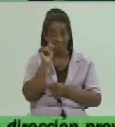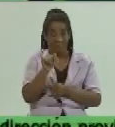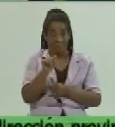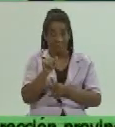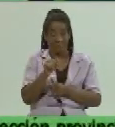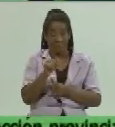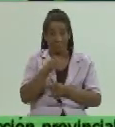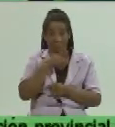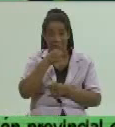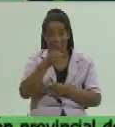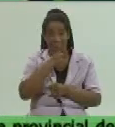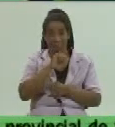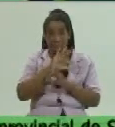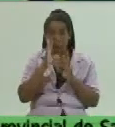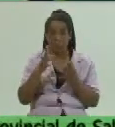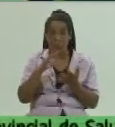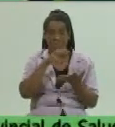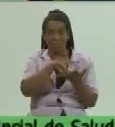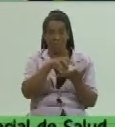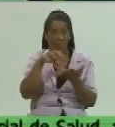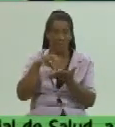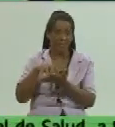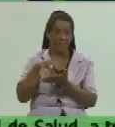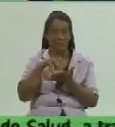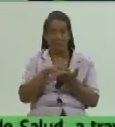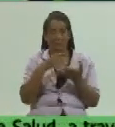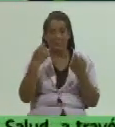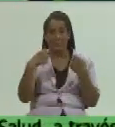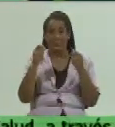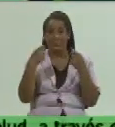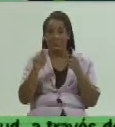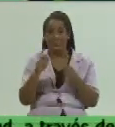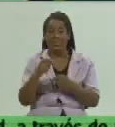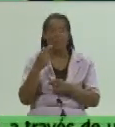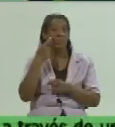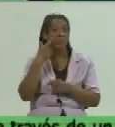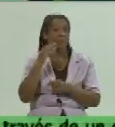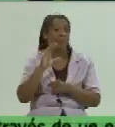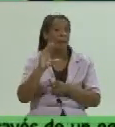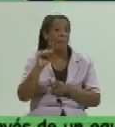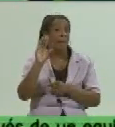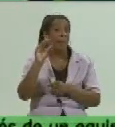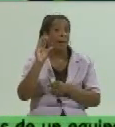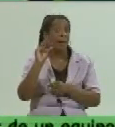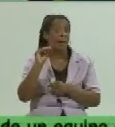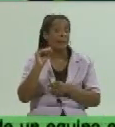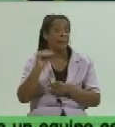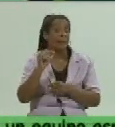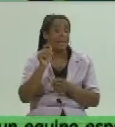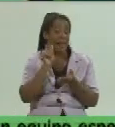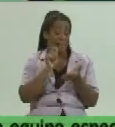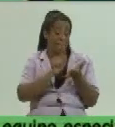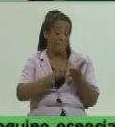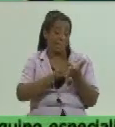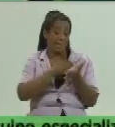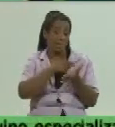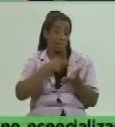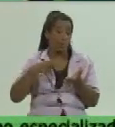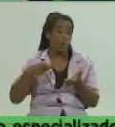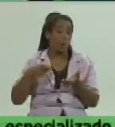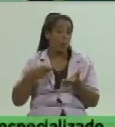estos puntos las ofertas pero cuando se hablaba de la inspección alguien